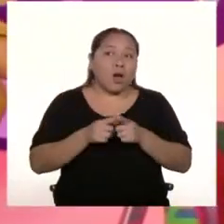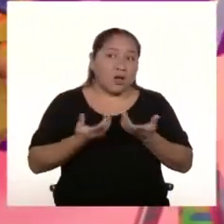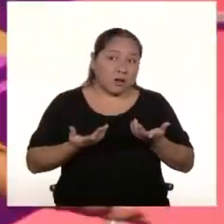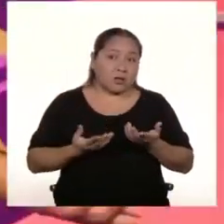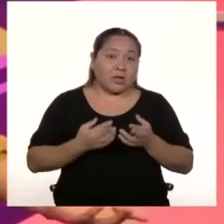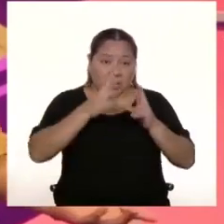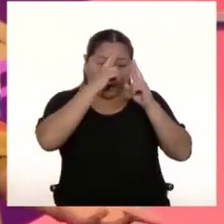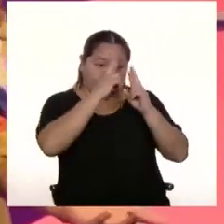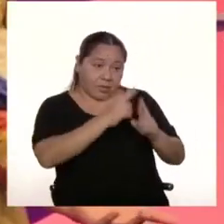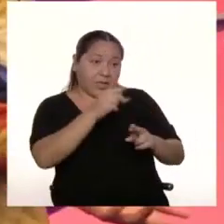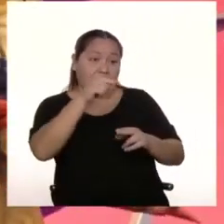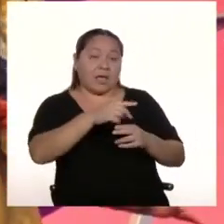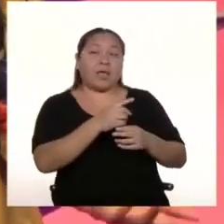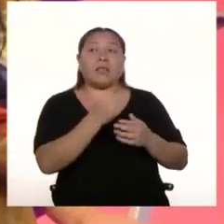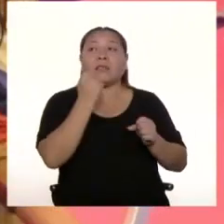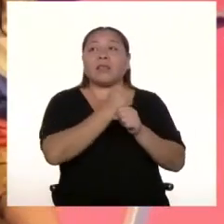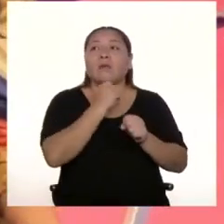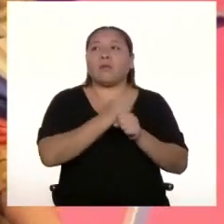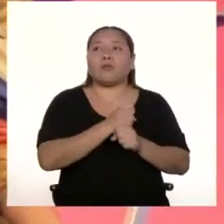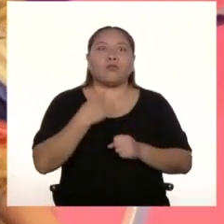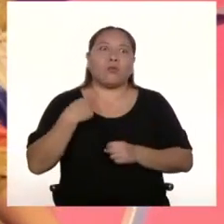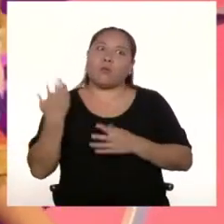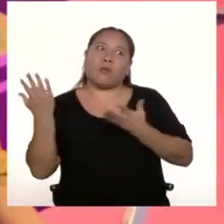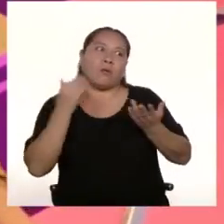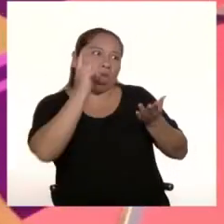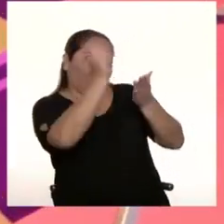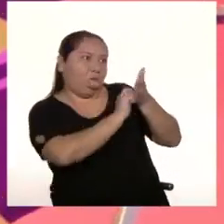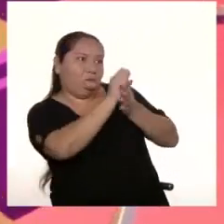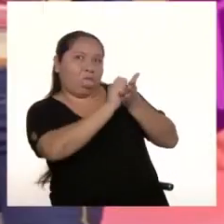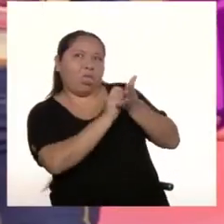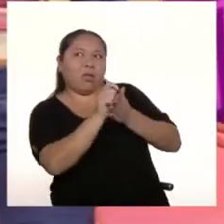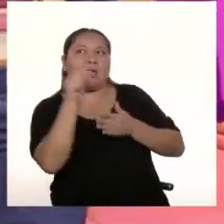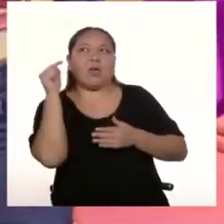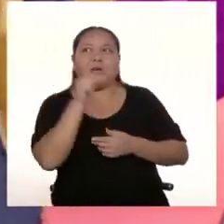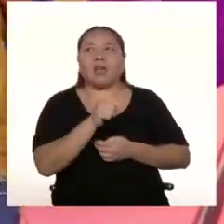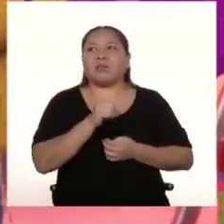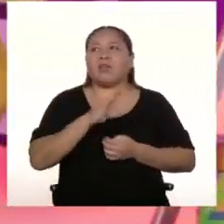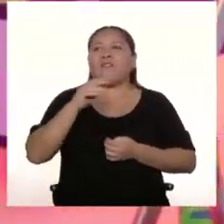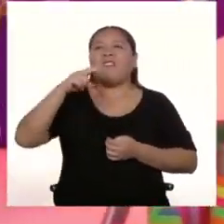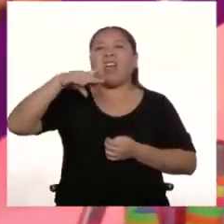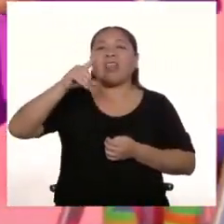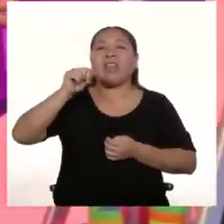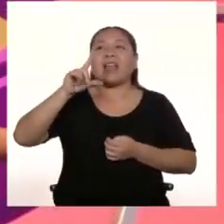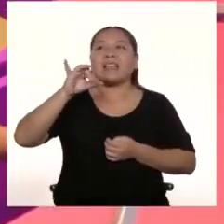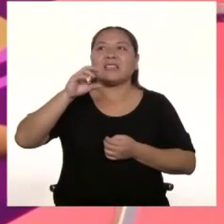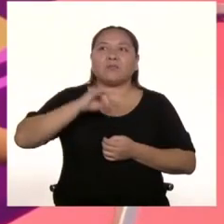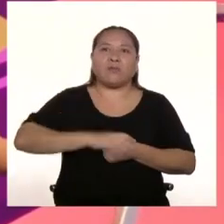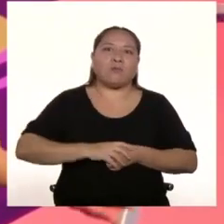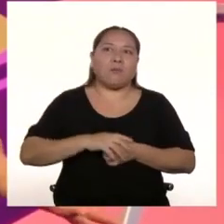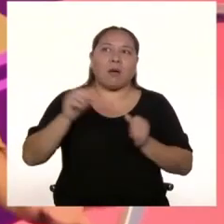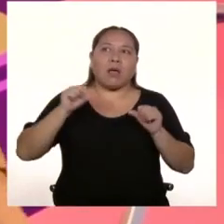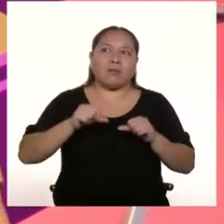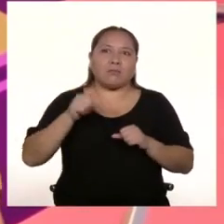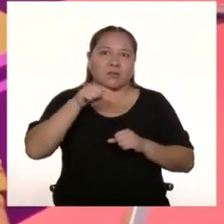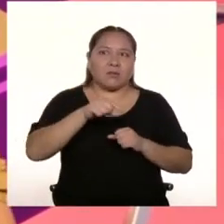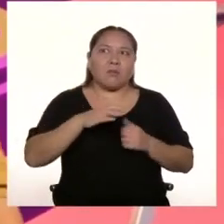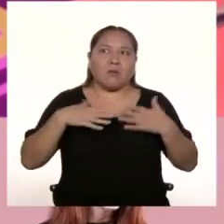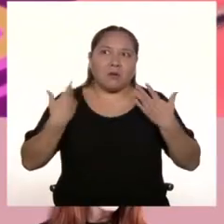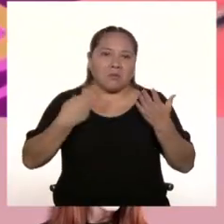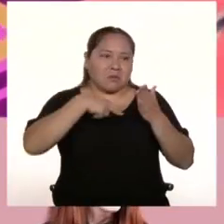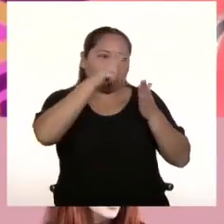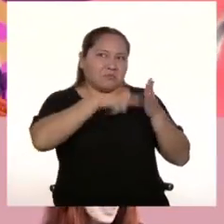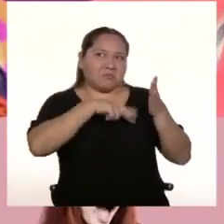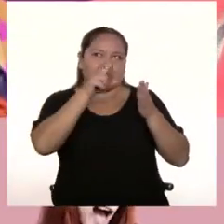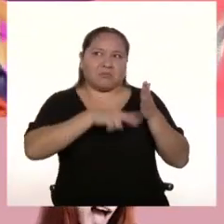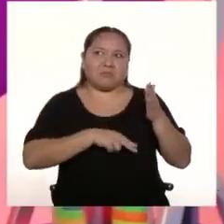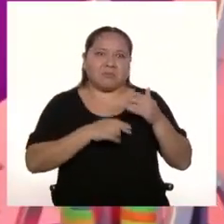trabajo del otro Es verdad, yo no puedo venir a rayar tu trabajo Eso sería vandalismo Lo que no es vandalismo es esto Además, podemos pintar el